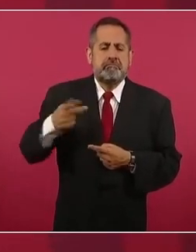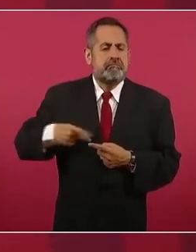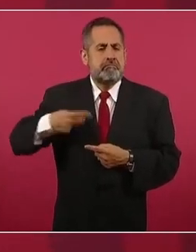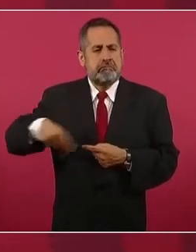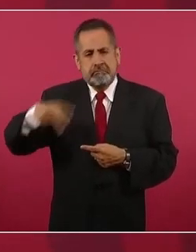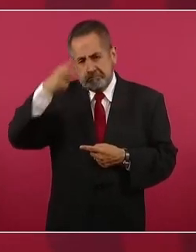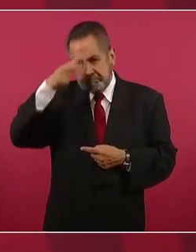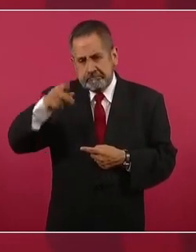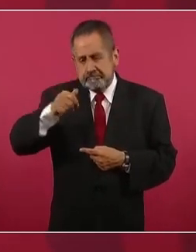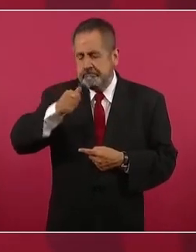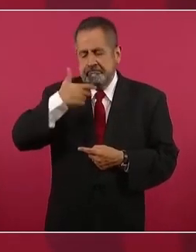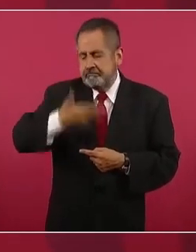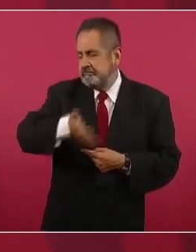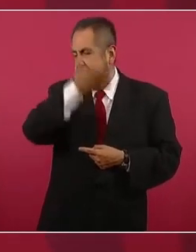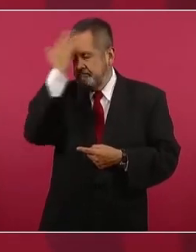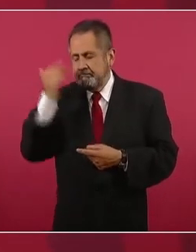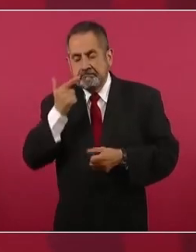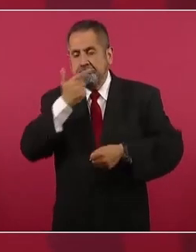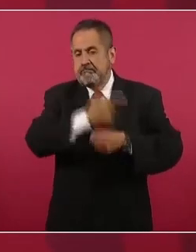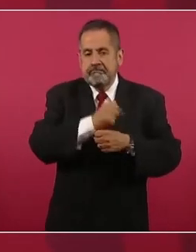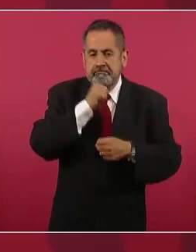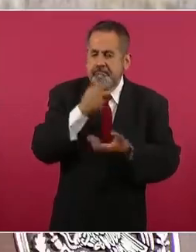que no se enteró.